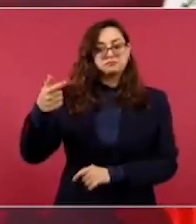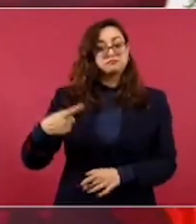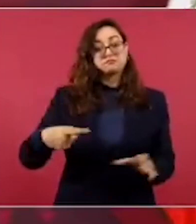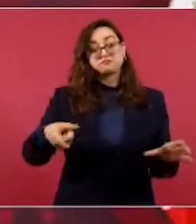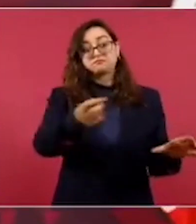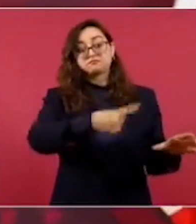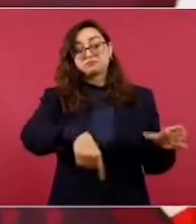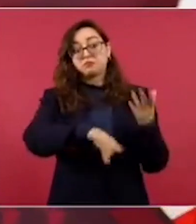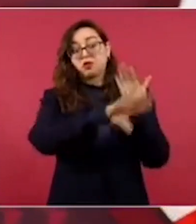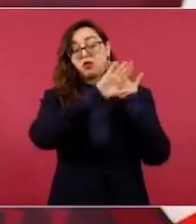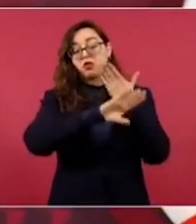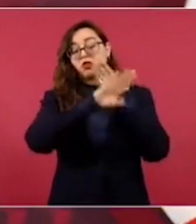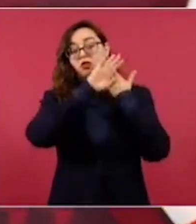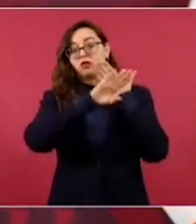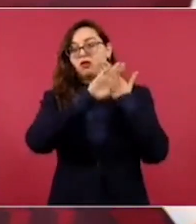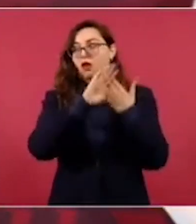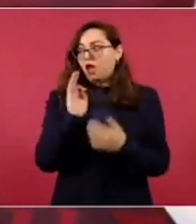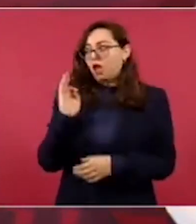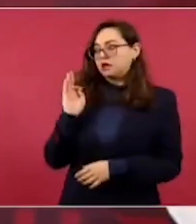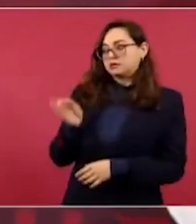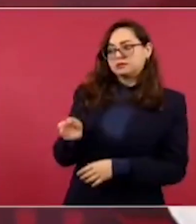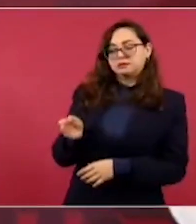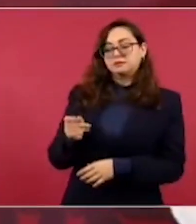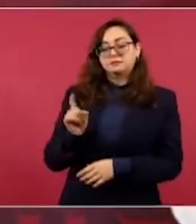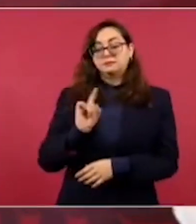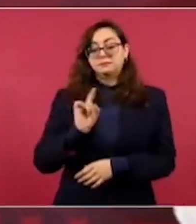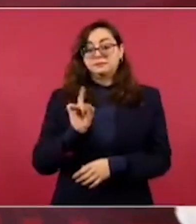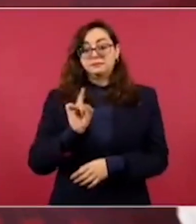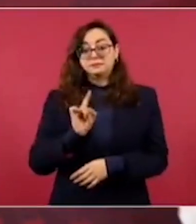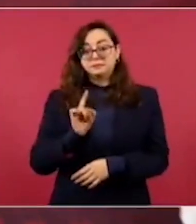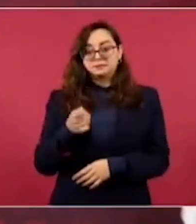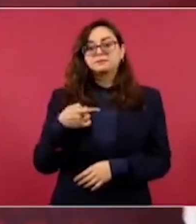verdad, nosotros no